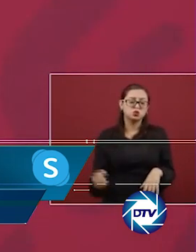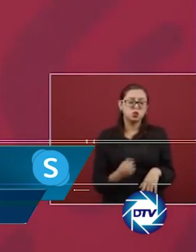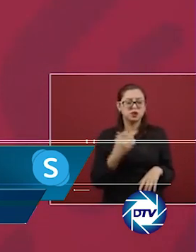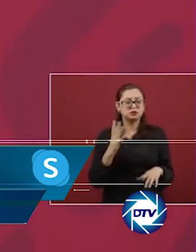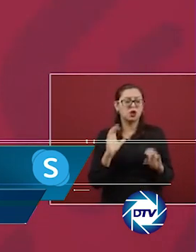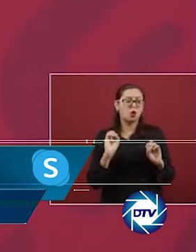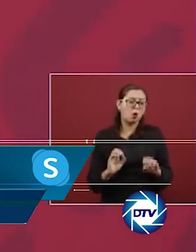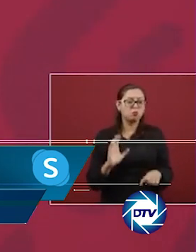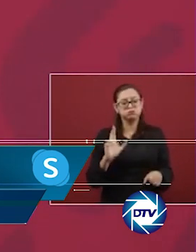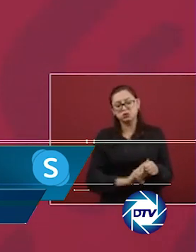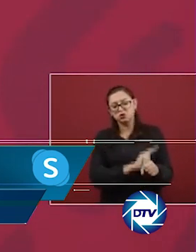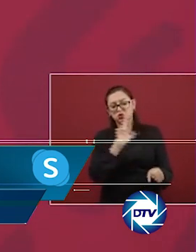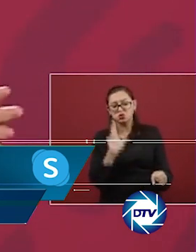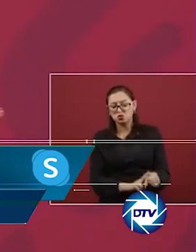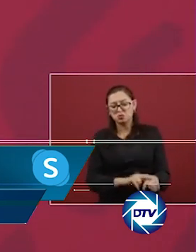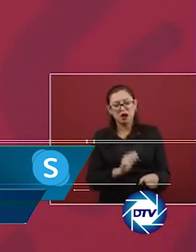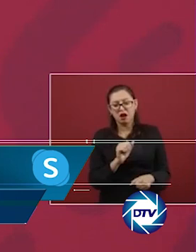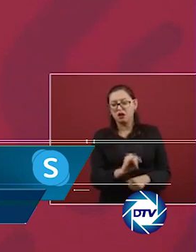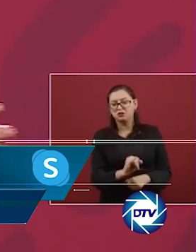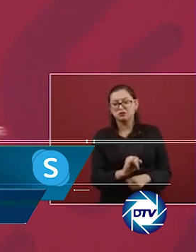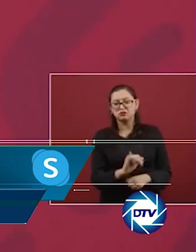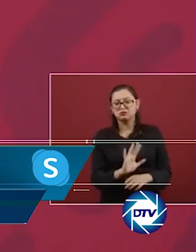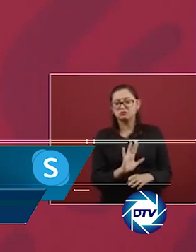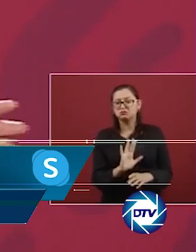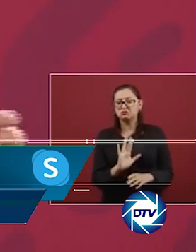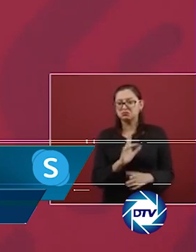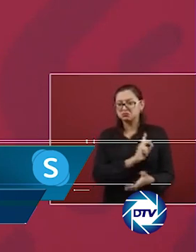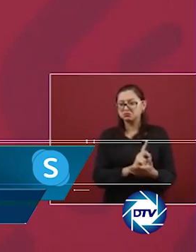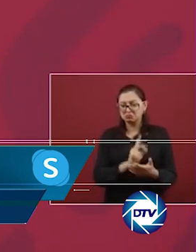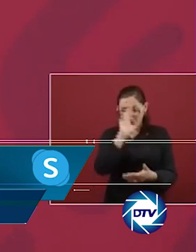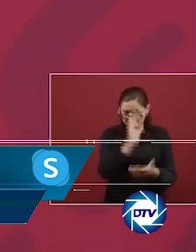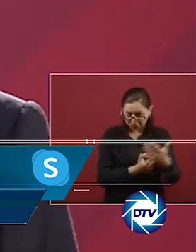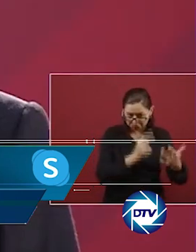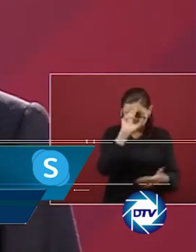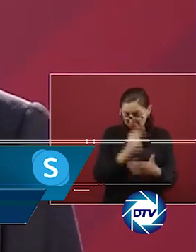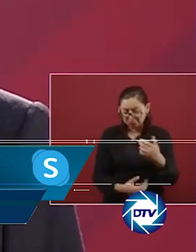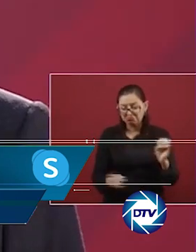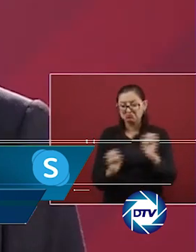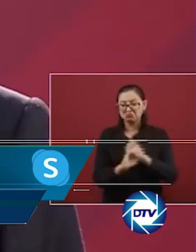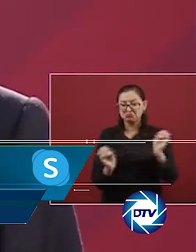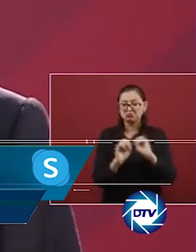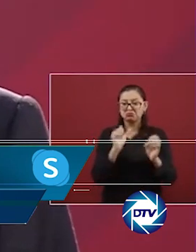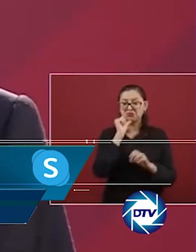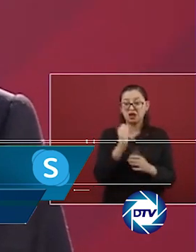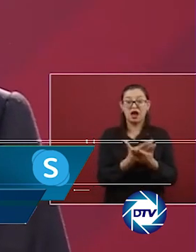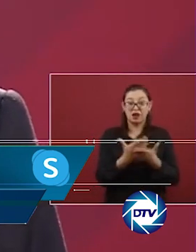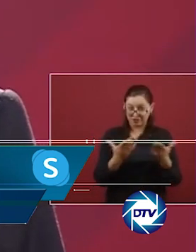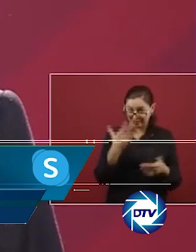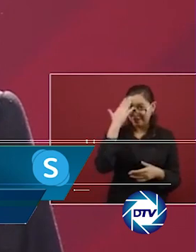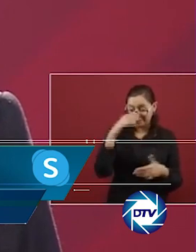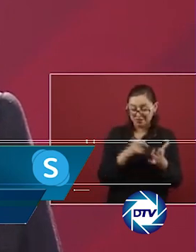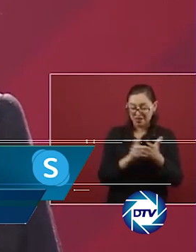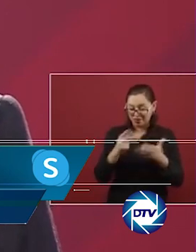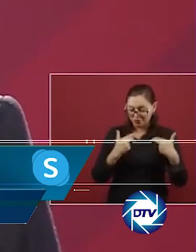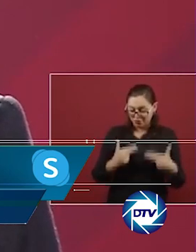Martín Jesús López Obrador, que recibe, según dicen, del cártel del Golfo. E incluso una hija